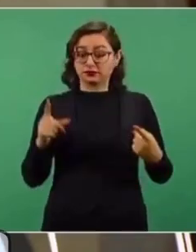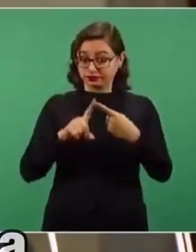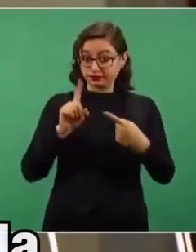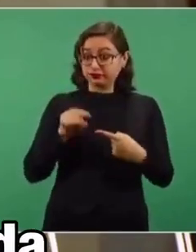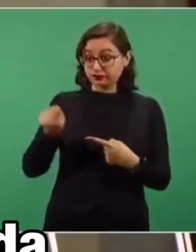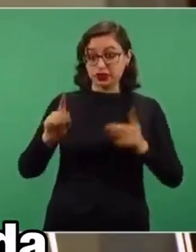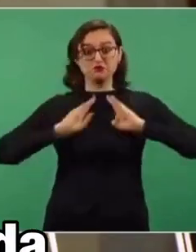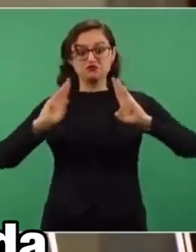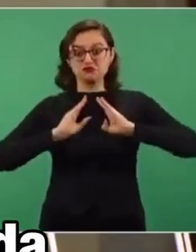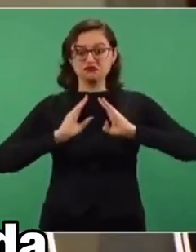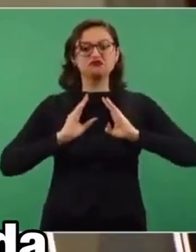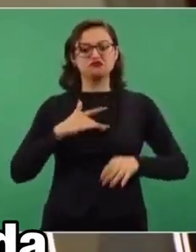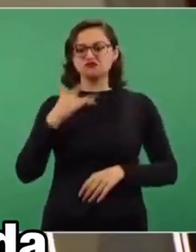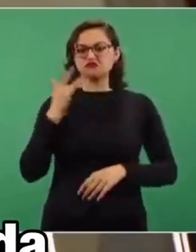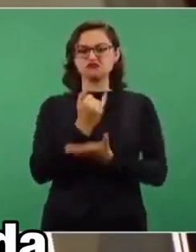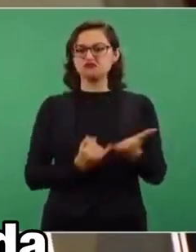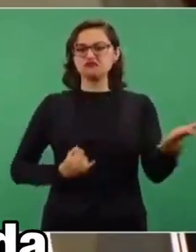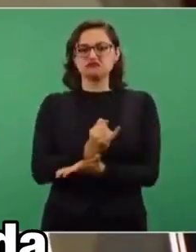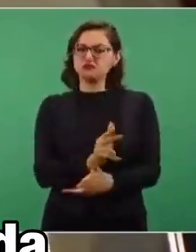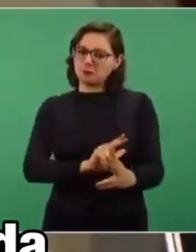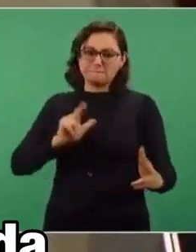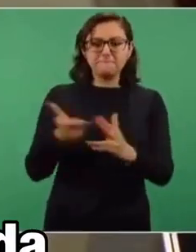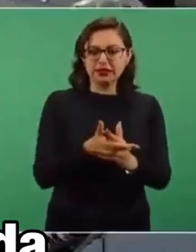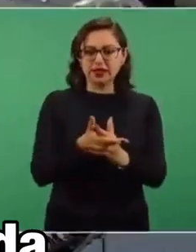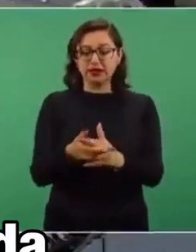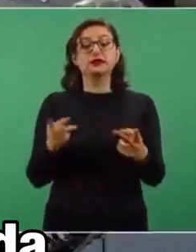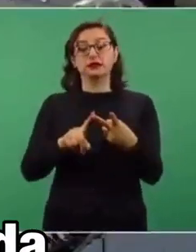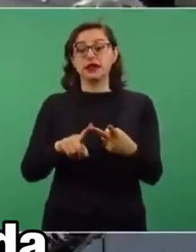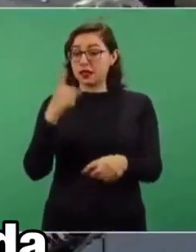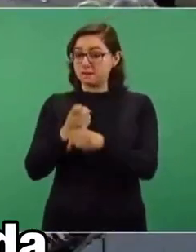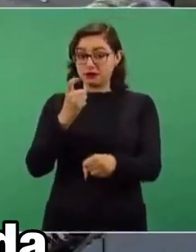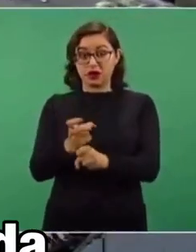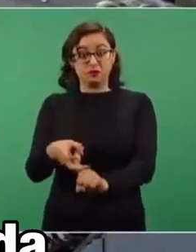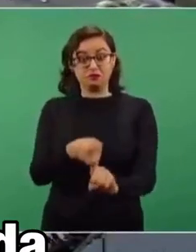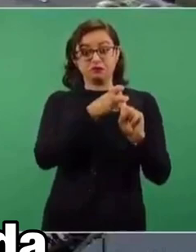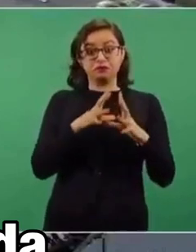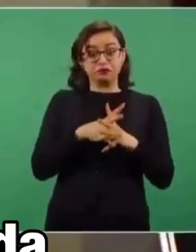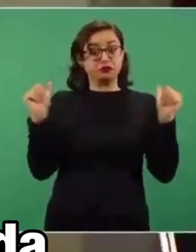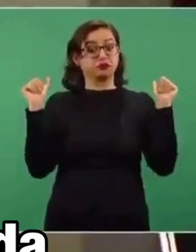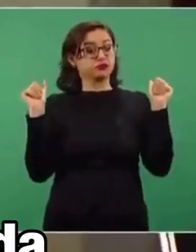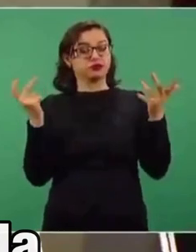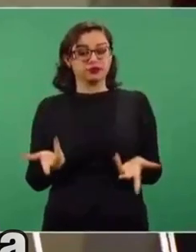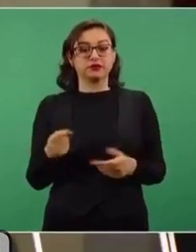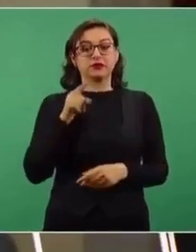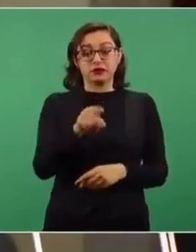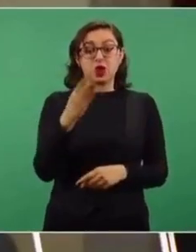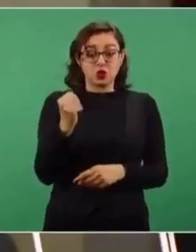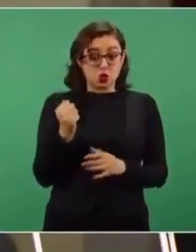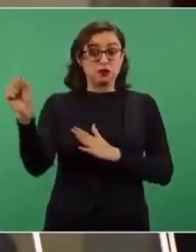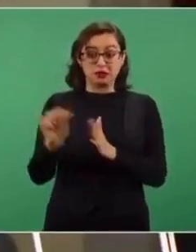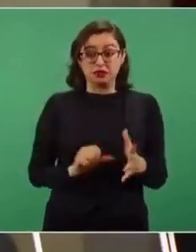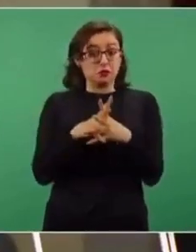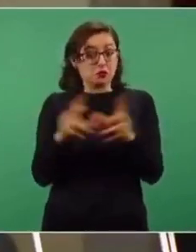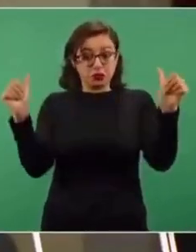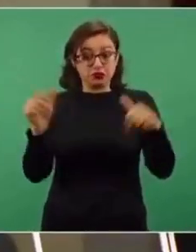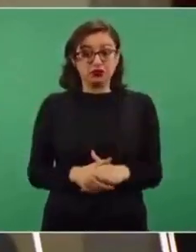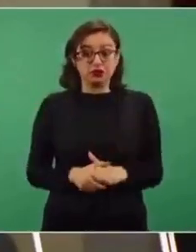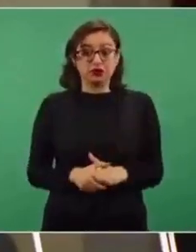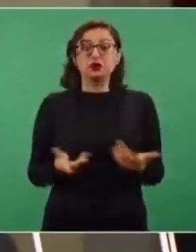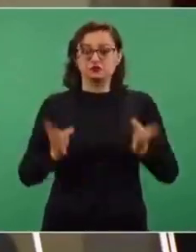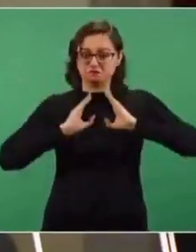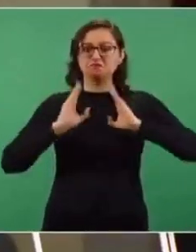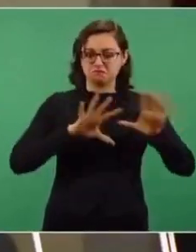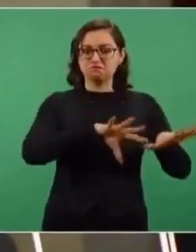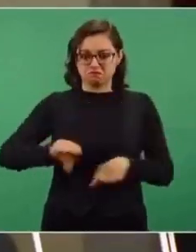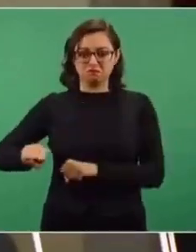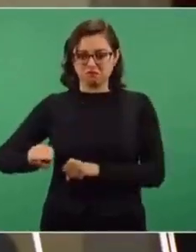La primera ejecución extrajudicial en su gobierno y la primera desaparición forzada, porque el hijo de esos señores que están ahí, de esa pareja que está ahí, tiene nueve meses sin aparecer y se lo llevó